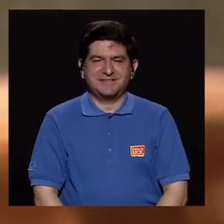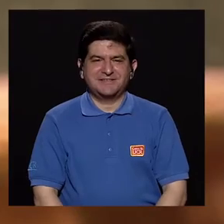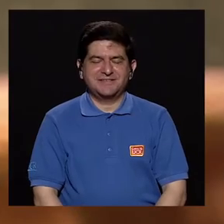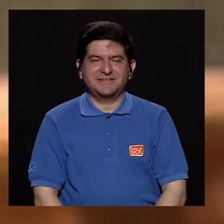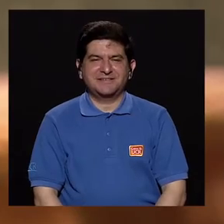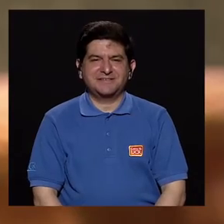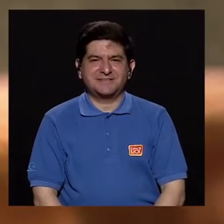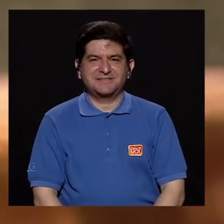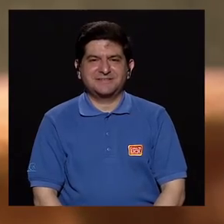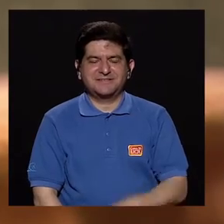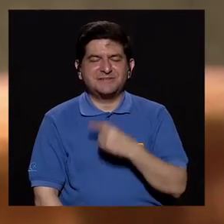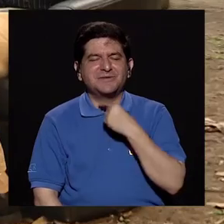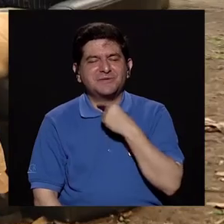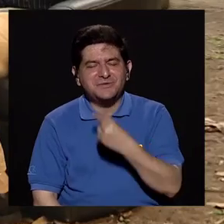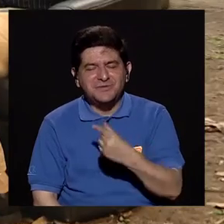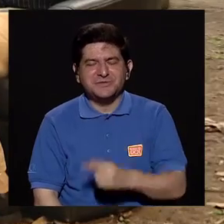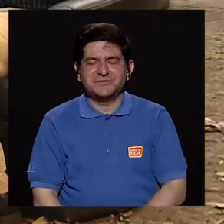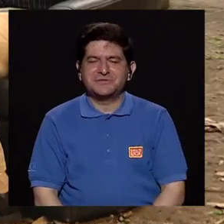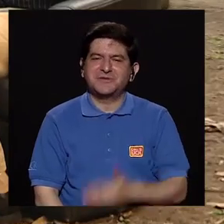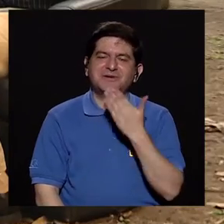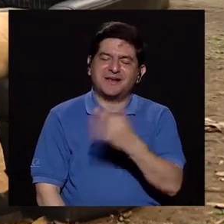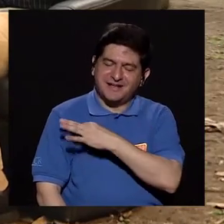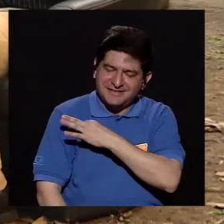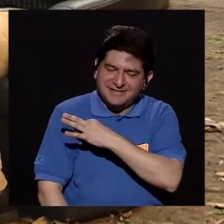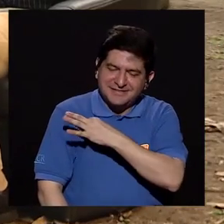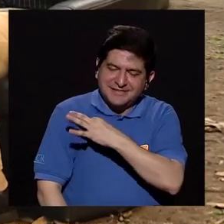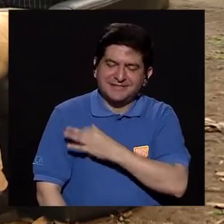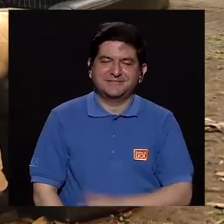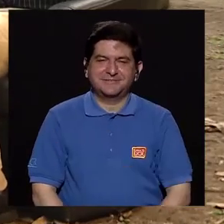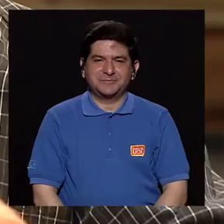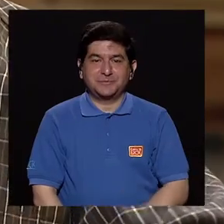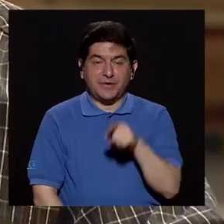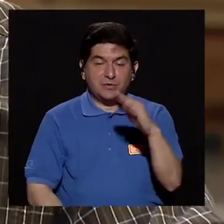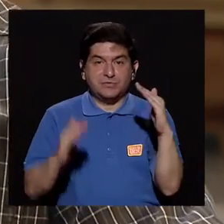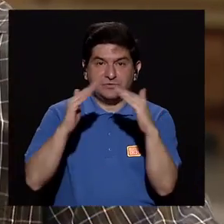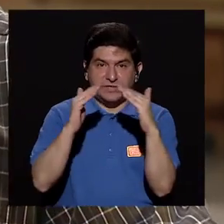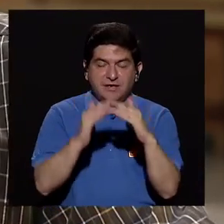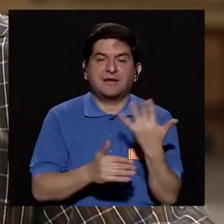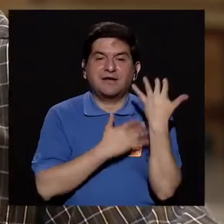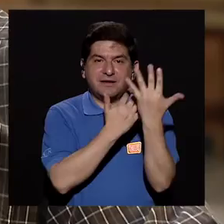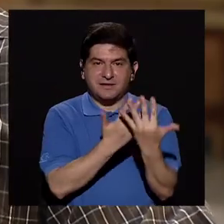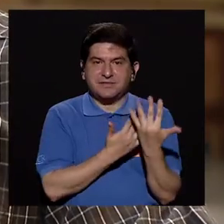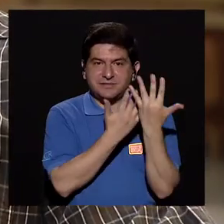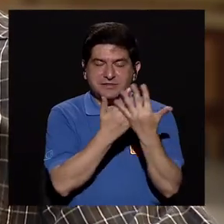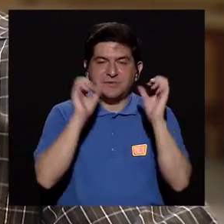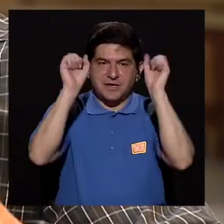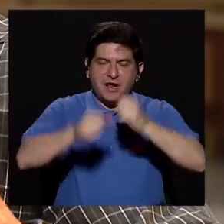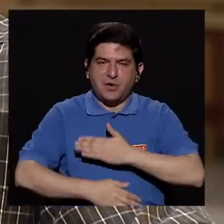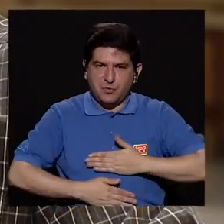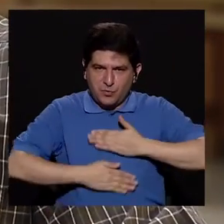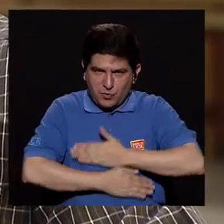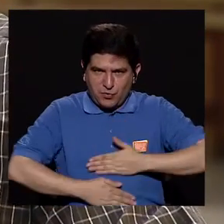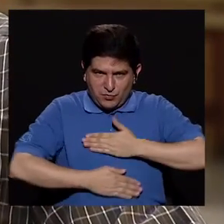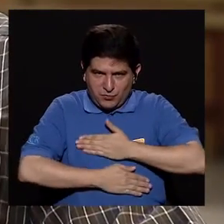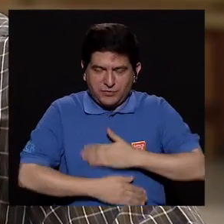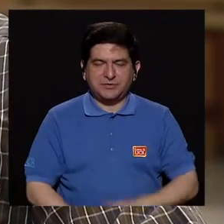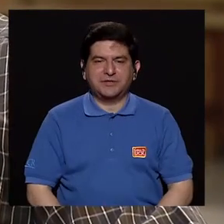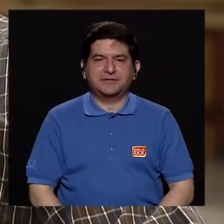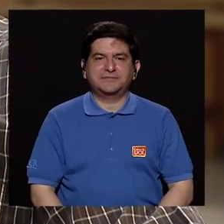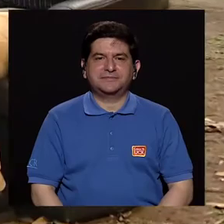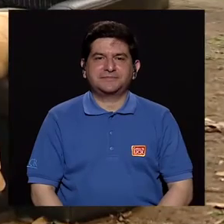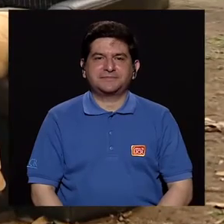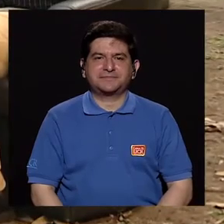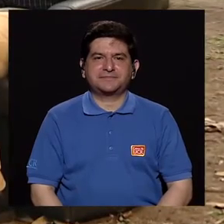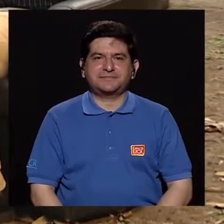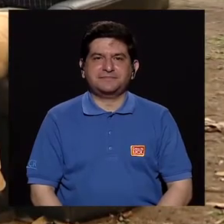que ha sido un placer contar con su presencia el día hoy. Y bueno, allá en sus hogares esperamos que hayan podido disfrutar. Así es.